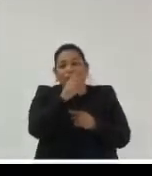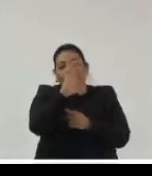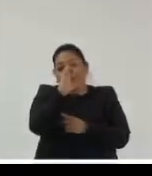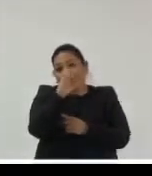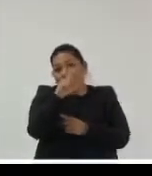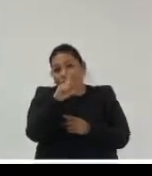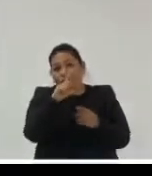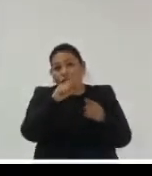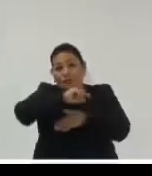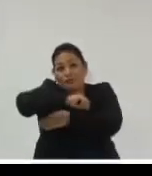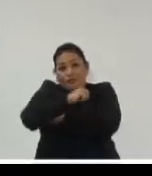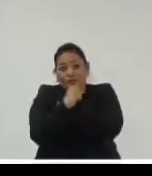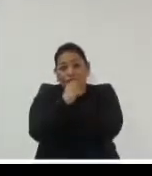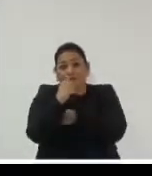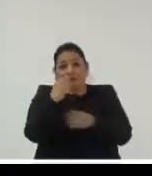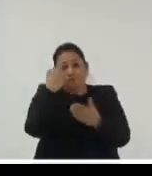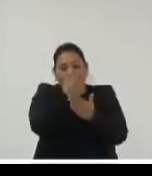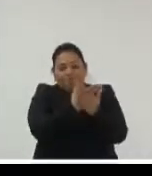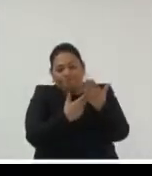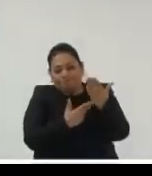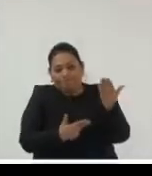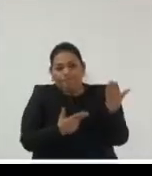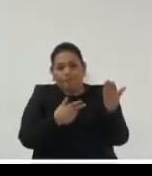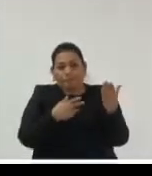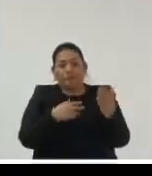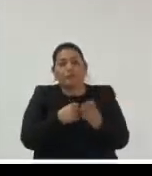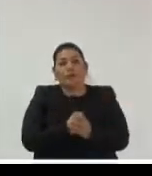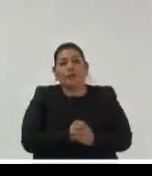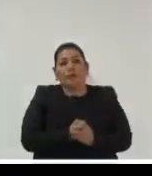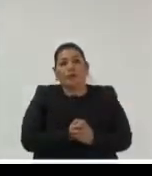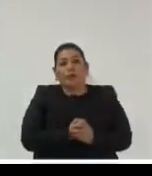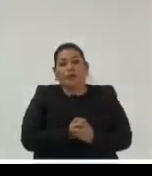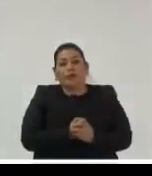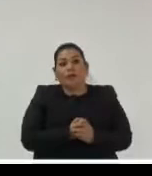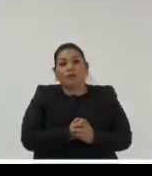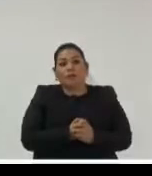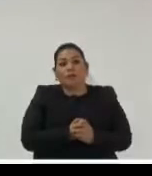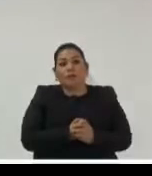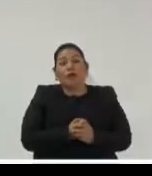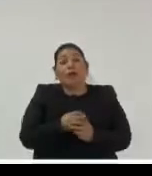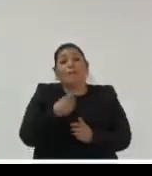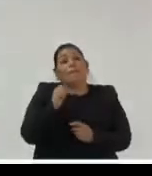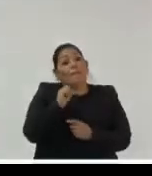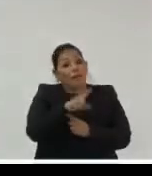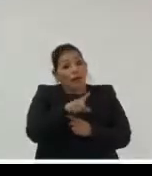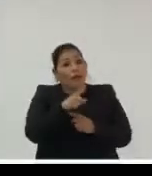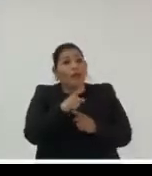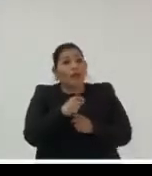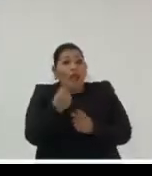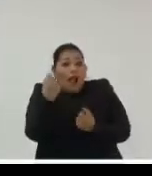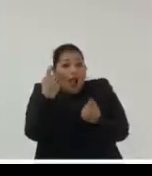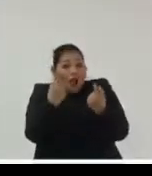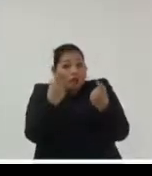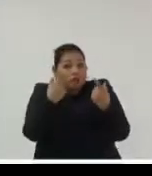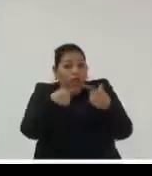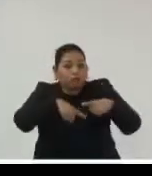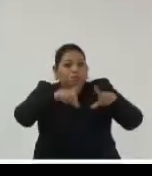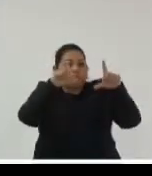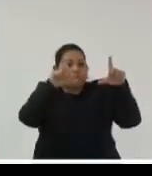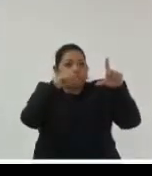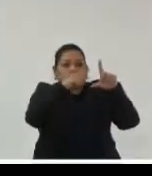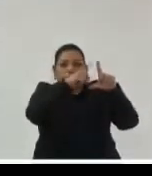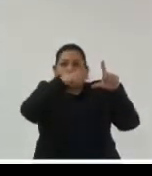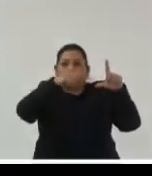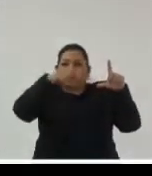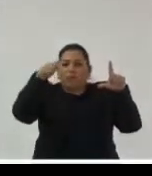por poner cualquier nombre o una hoja de cálculo y y de ahí o sea algo tan tan básico